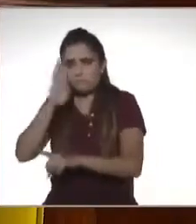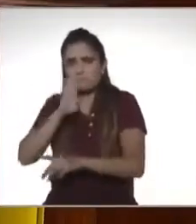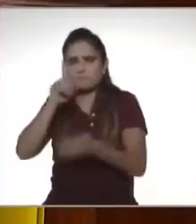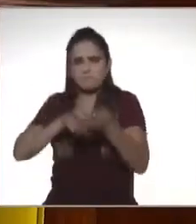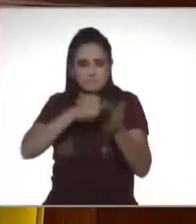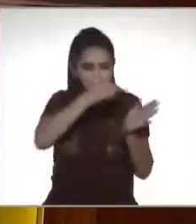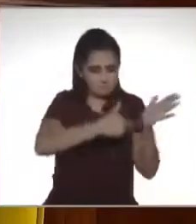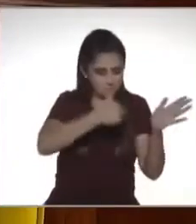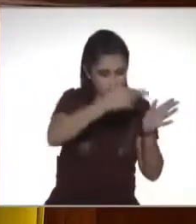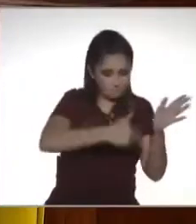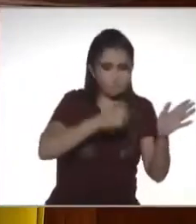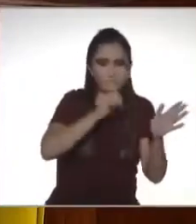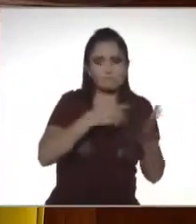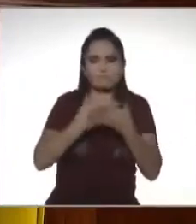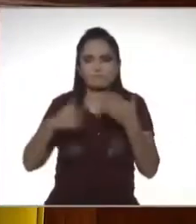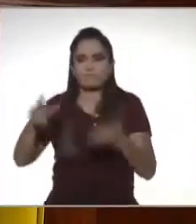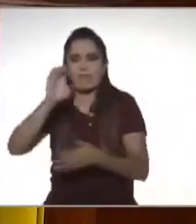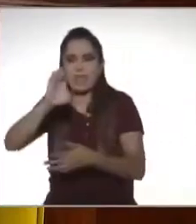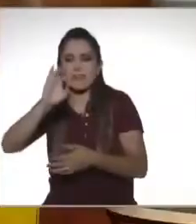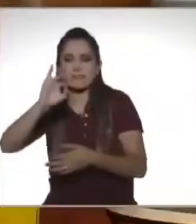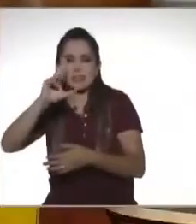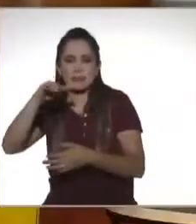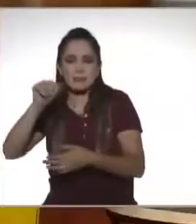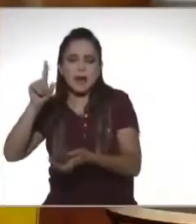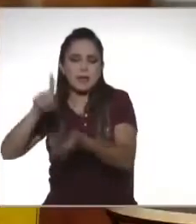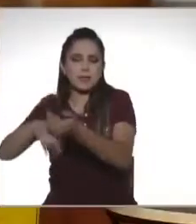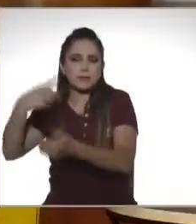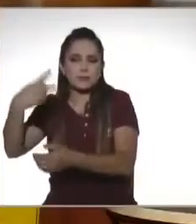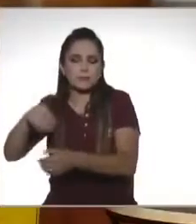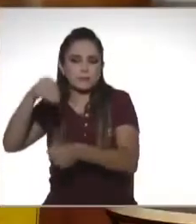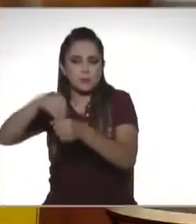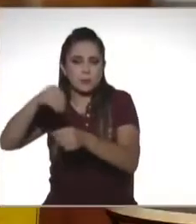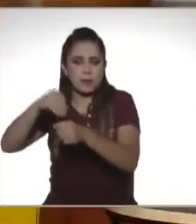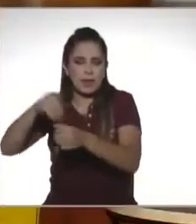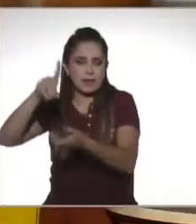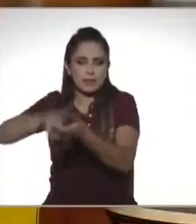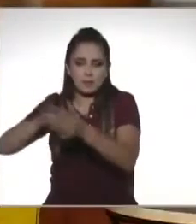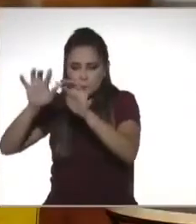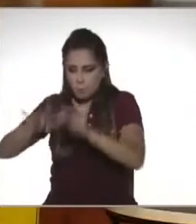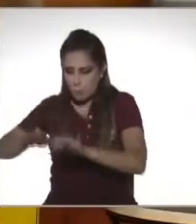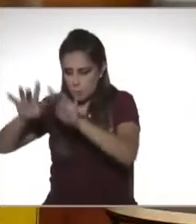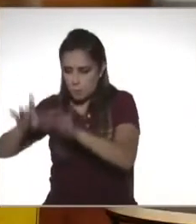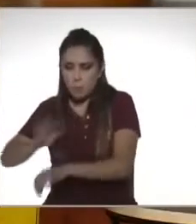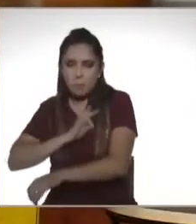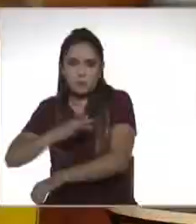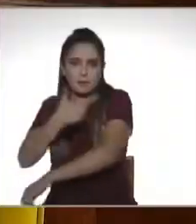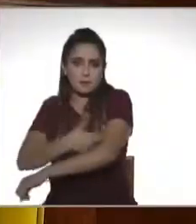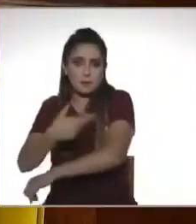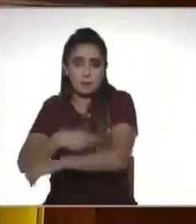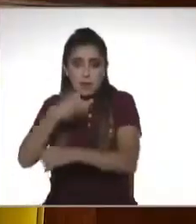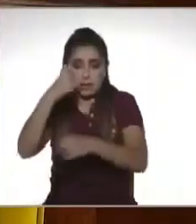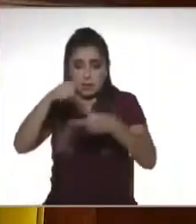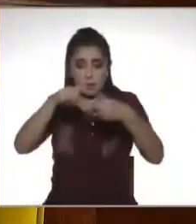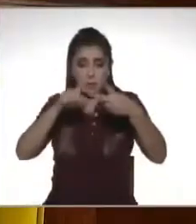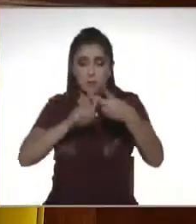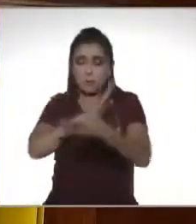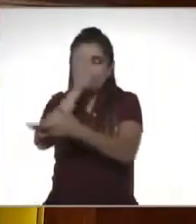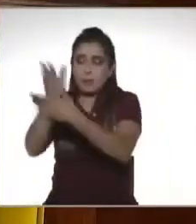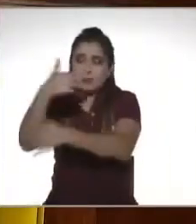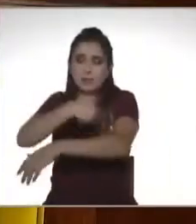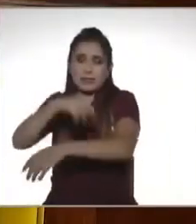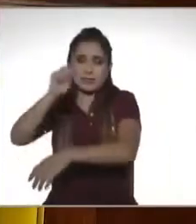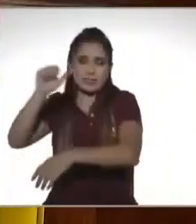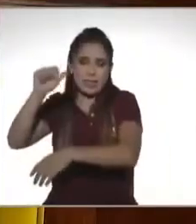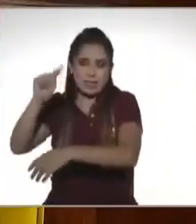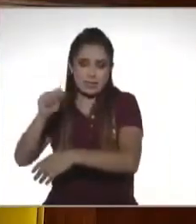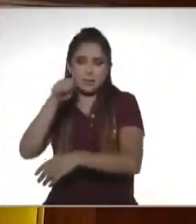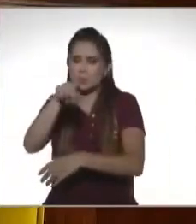dentro de la computadora. Esa es la firma electrónica. Son las cosas que hoy simultáneamente se pueden obtener en el SAT. Insisto, no necesitas estar haciendo